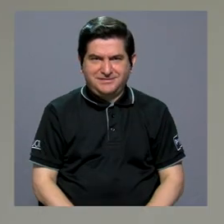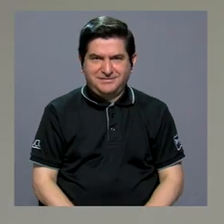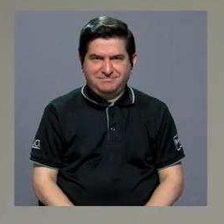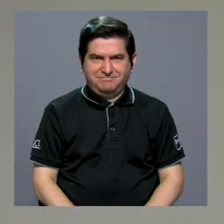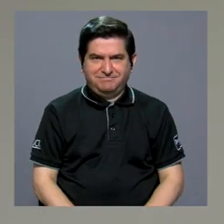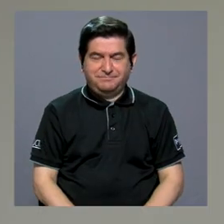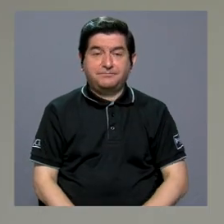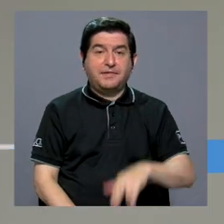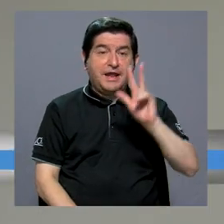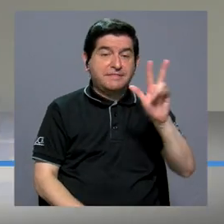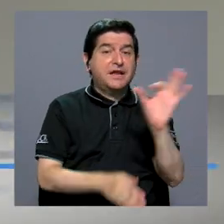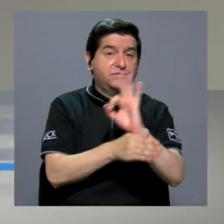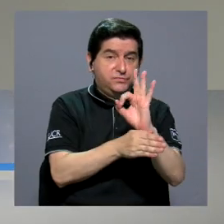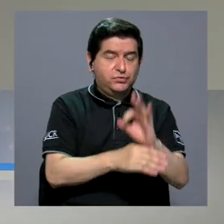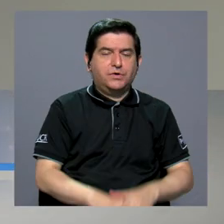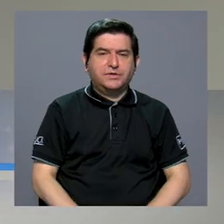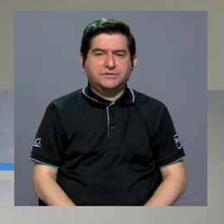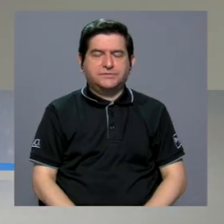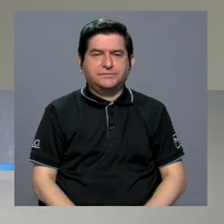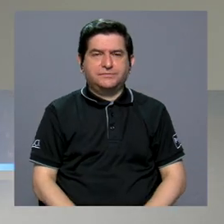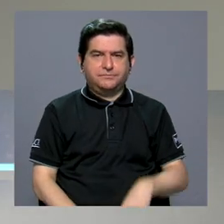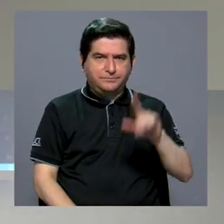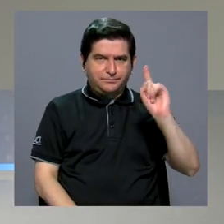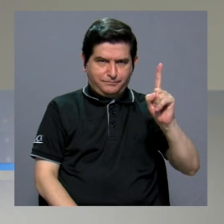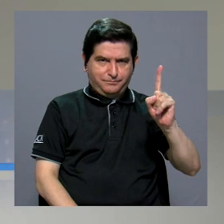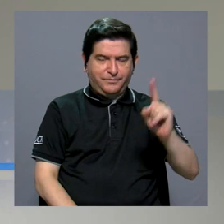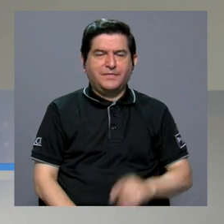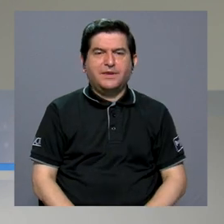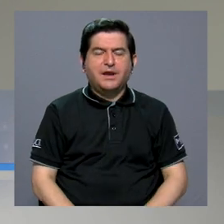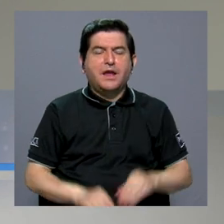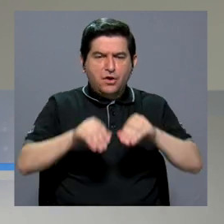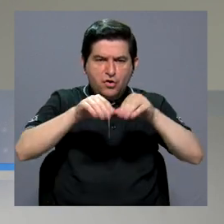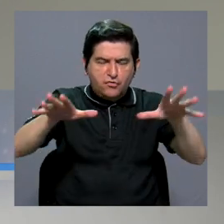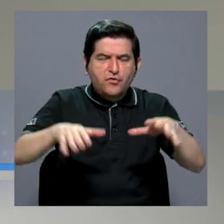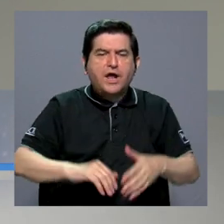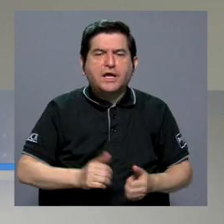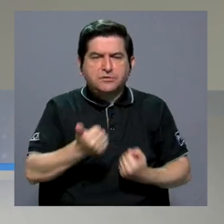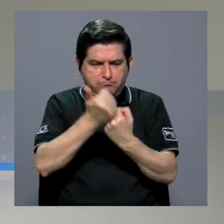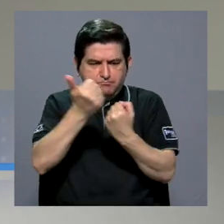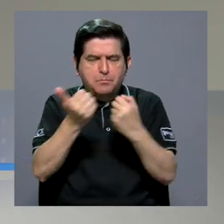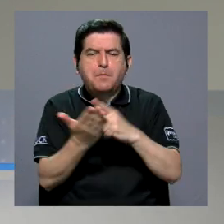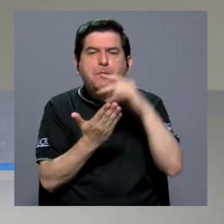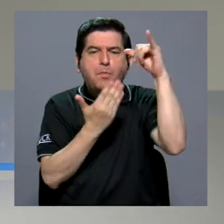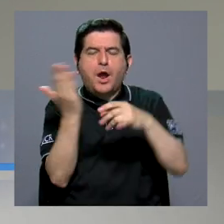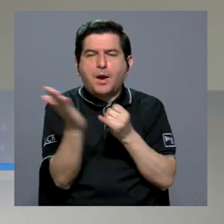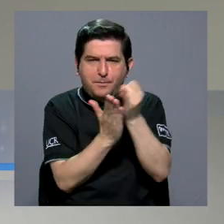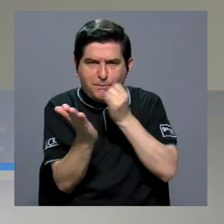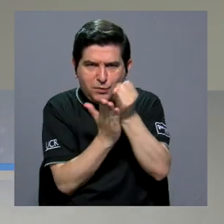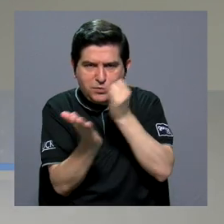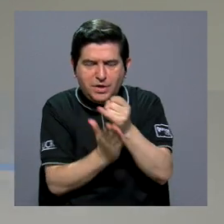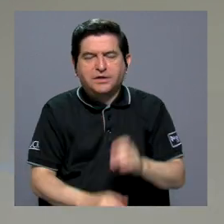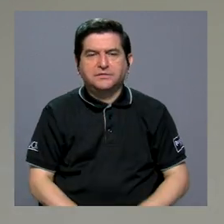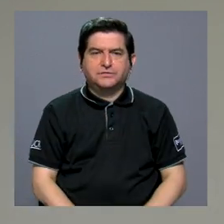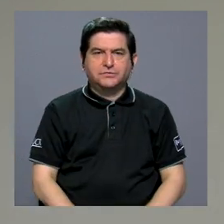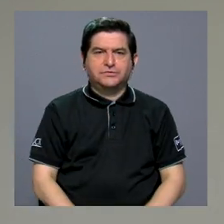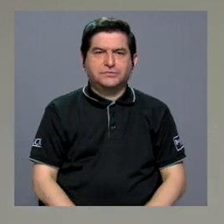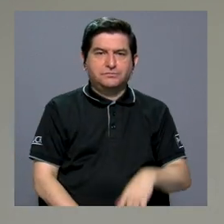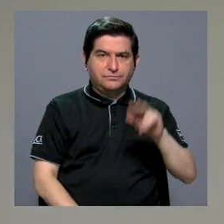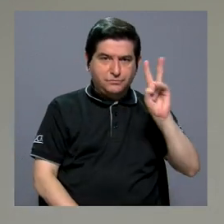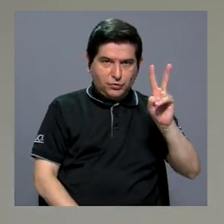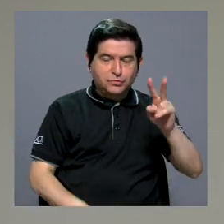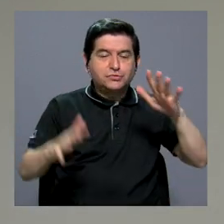encargan es de hacer básicamente tres funciones, hacer mucha red de colaboración para proyectos de investigación,